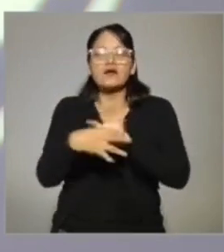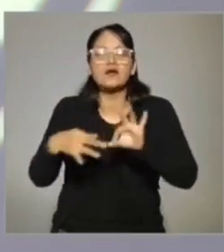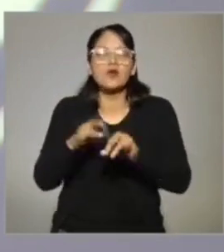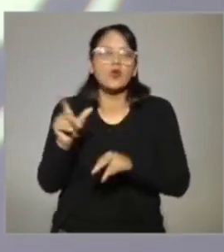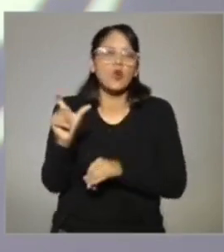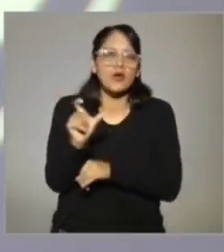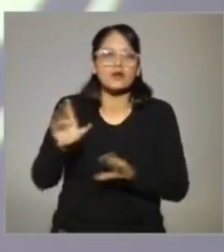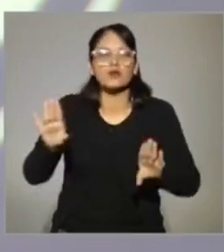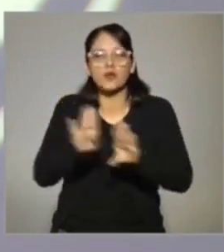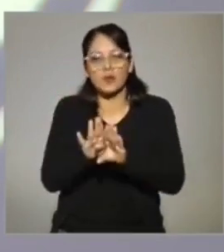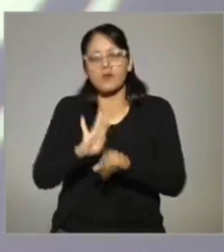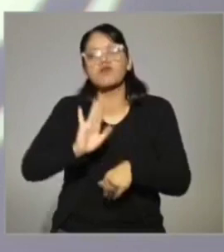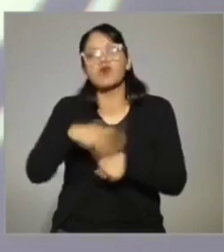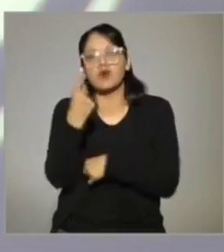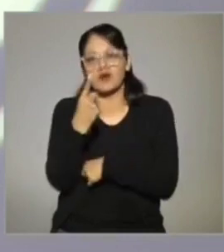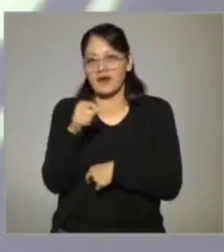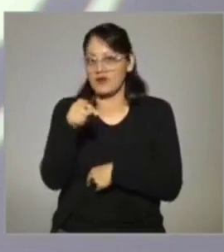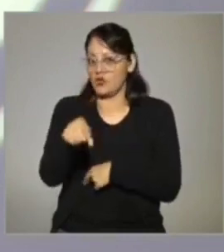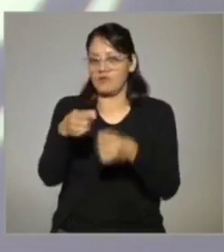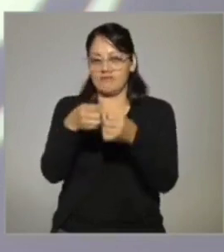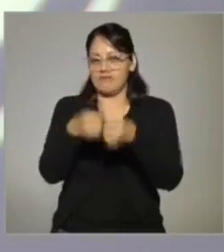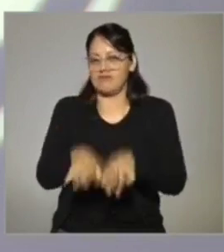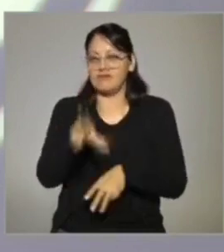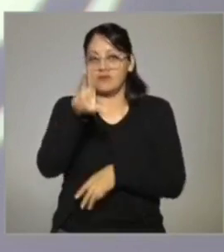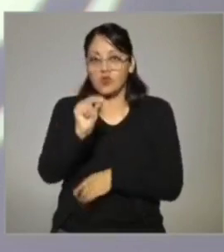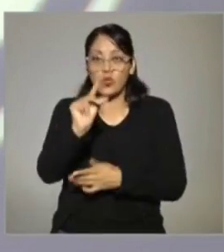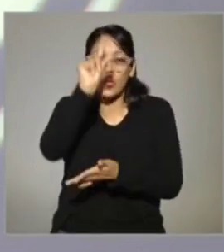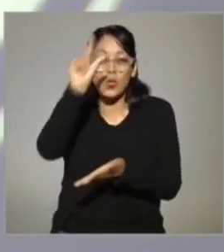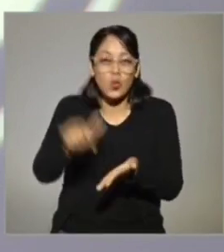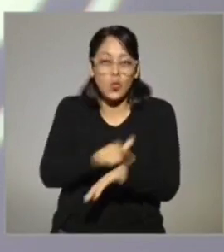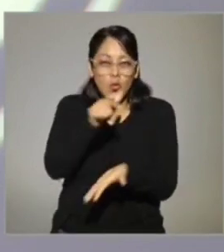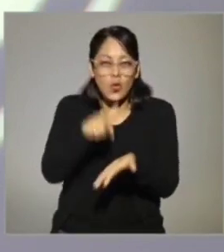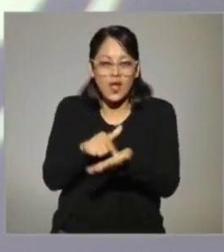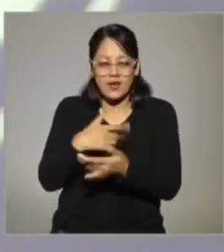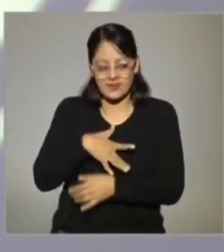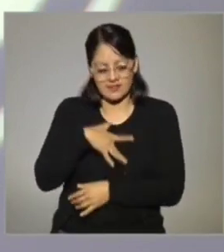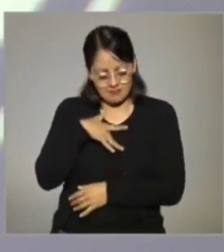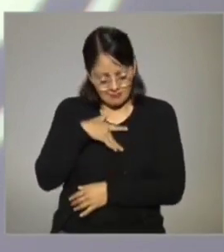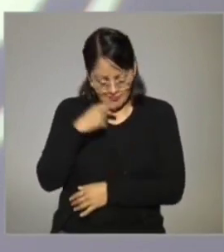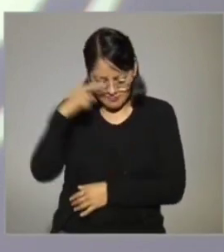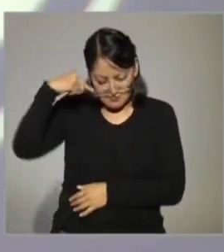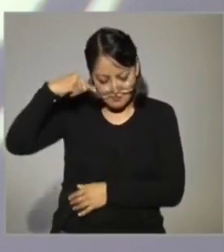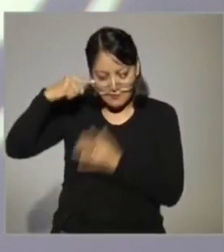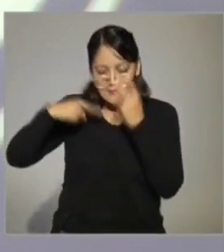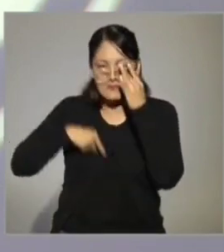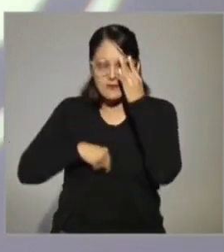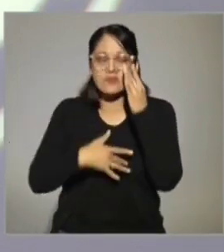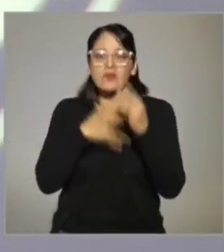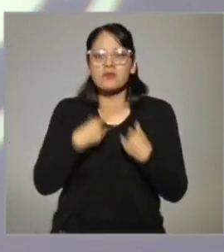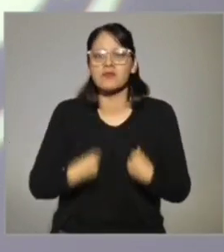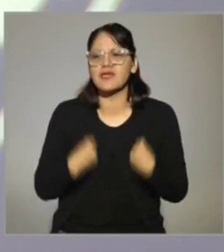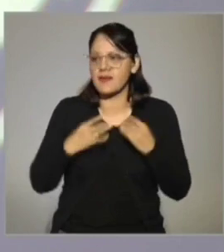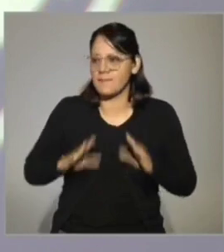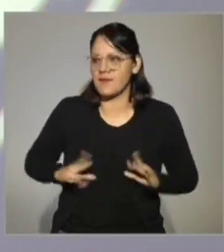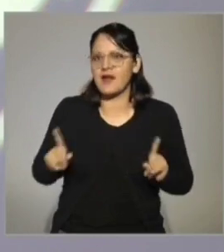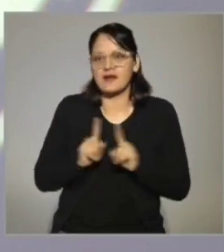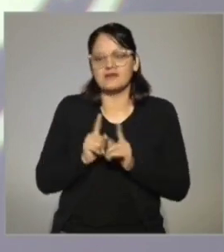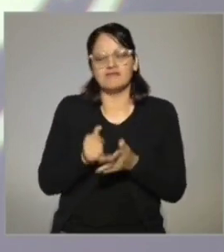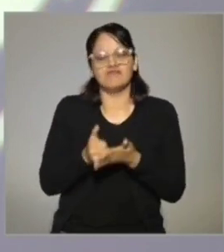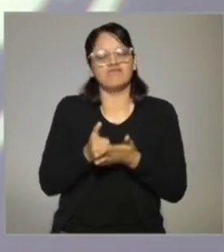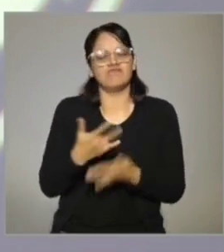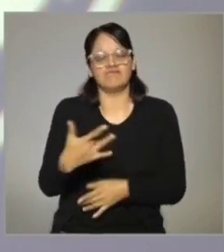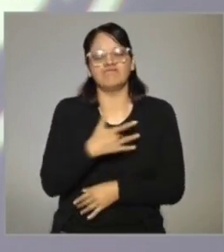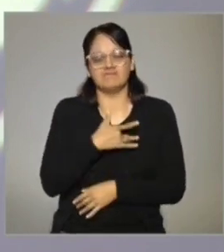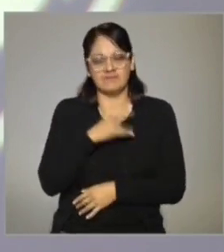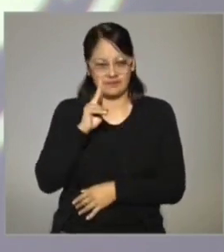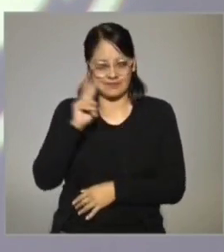perderse esta obra que definitivamente en algún lugar de nuestra alma, de nuestros sentimientos, o incluso de nuestra vida de pareja, nos va a seguir tocando.